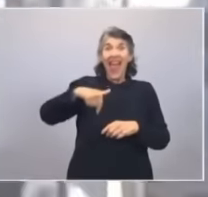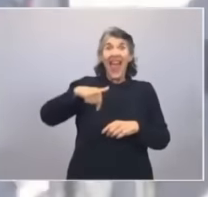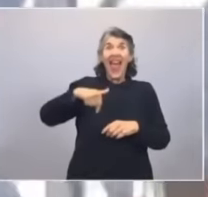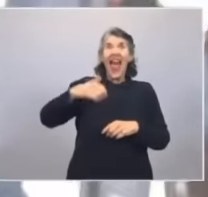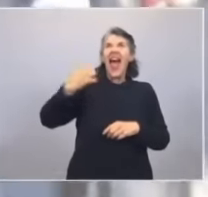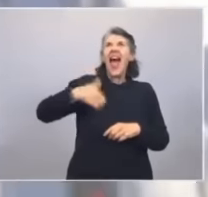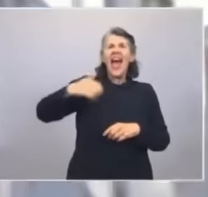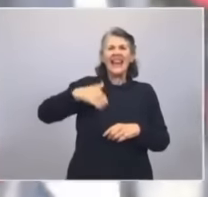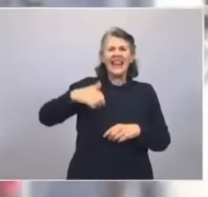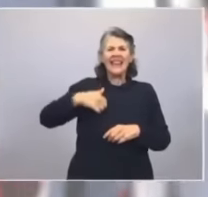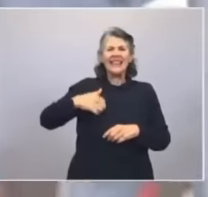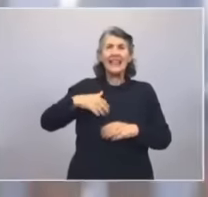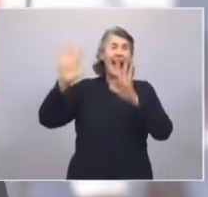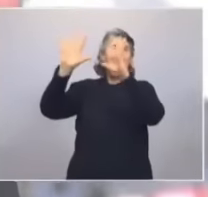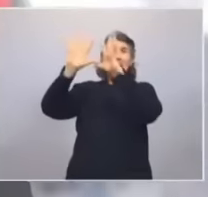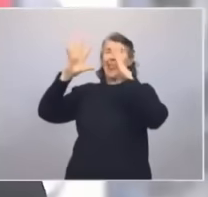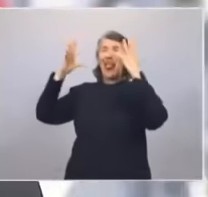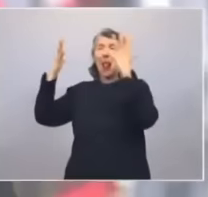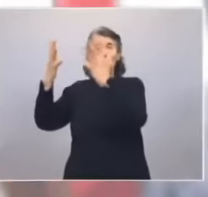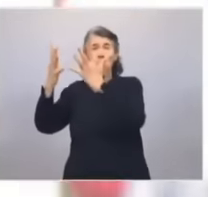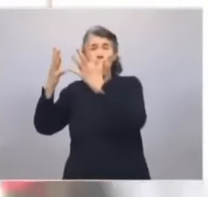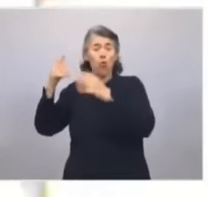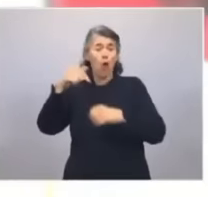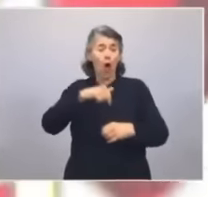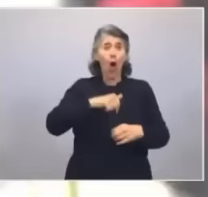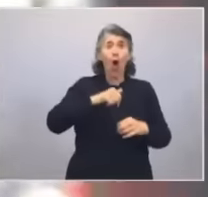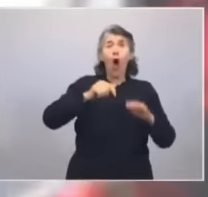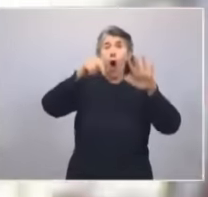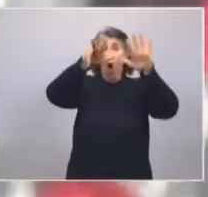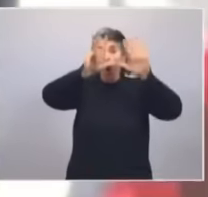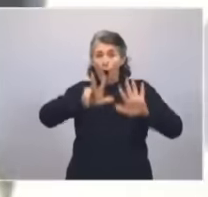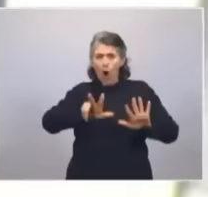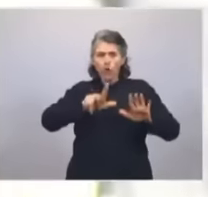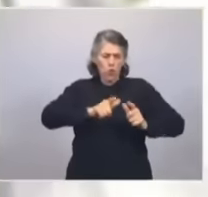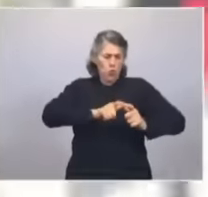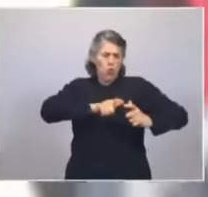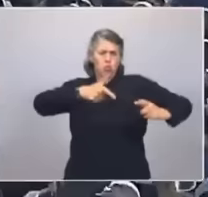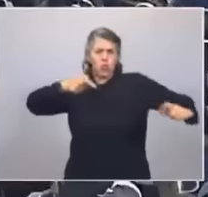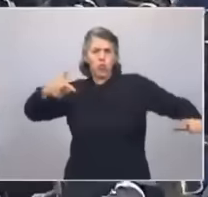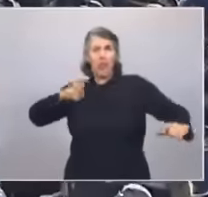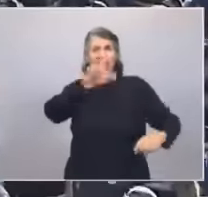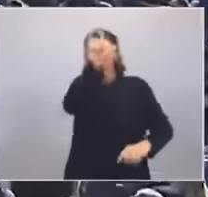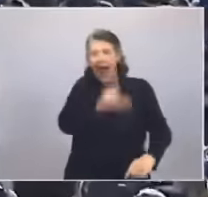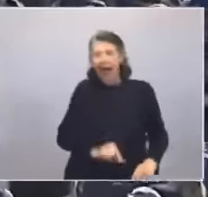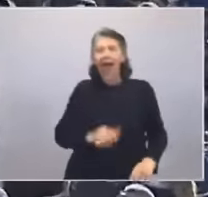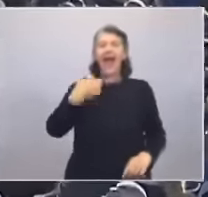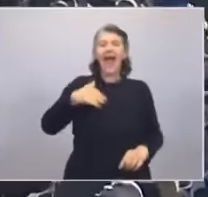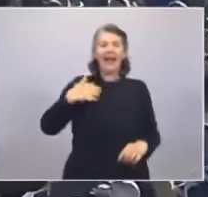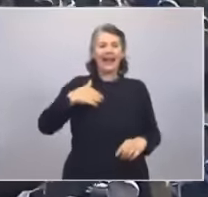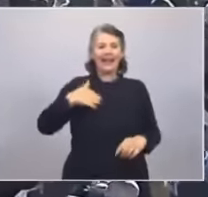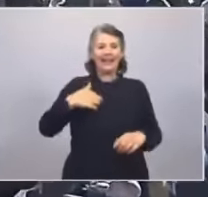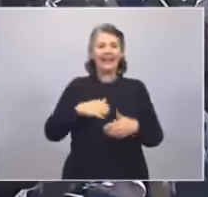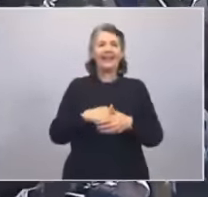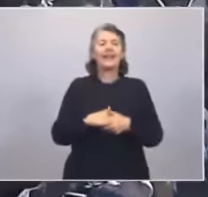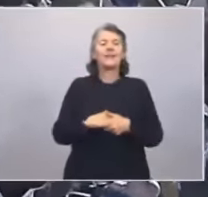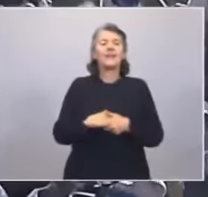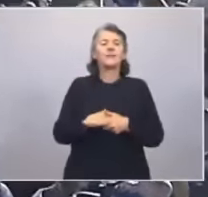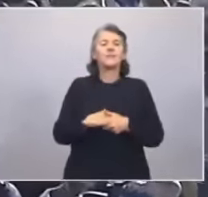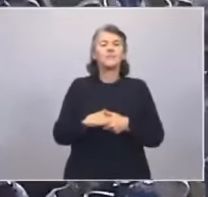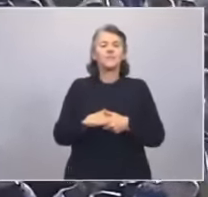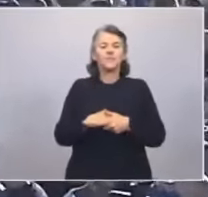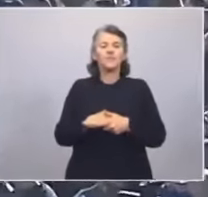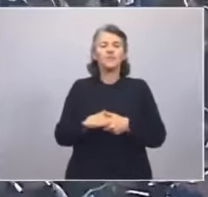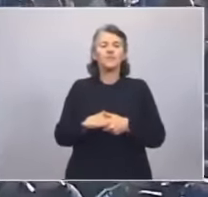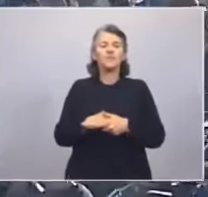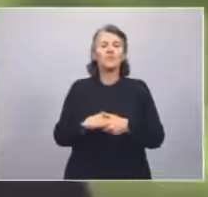territorial con una campaña que llenó los segundos de